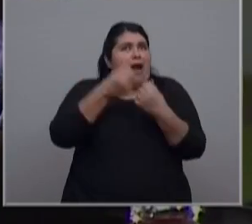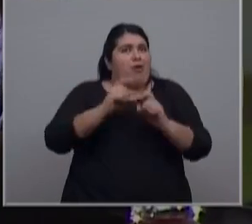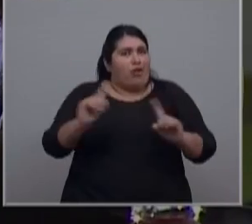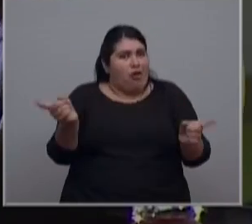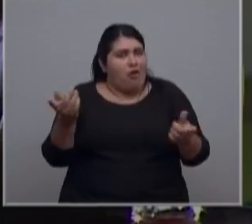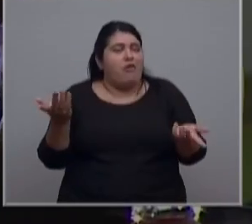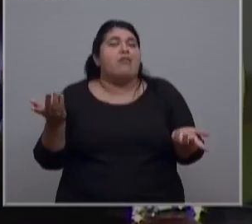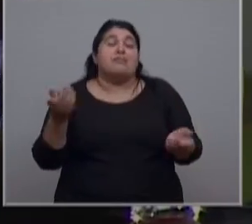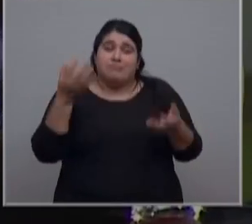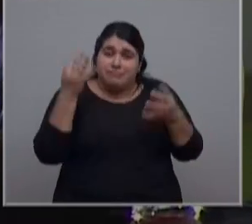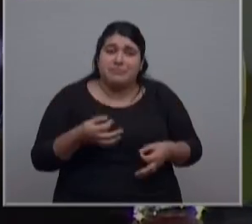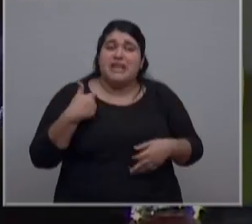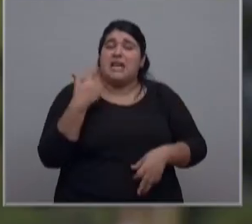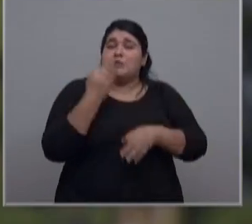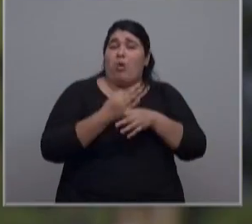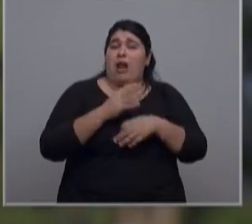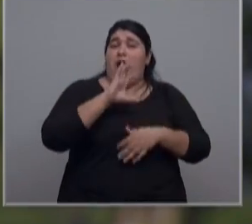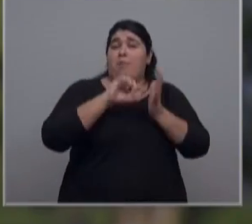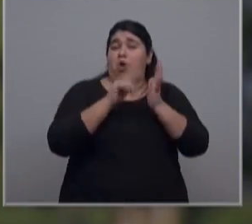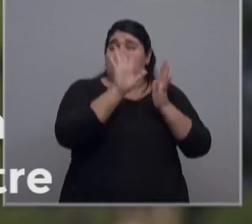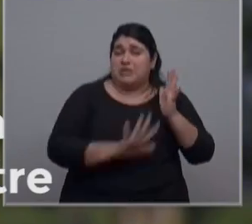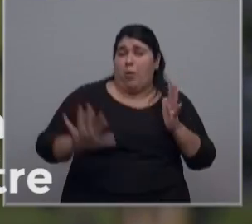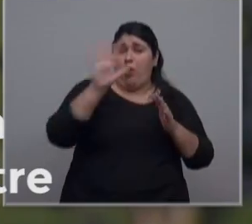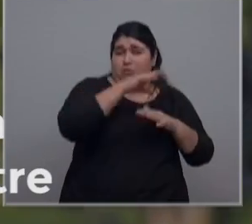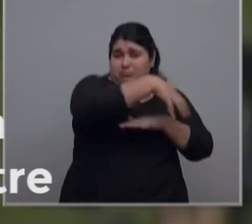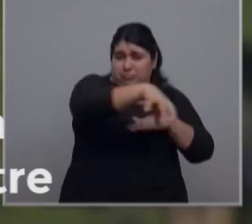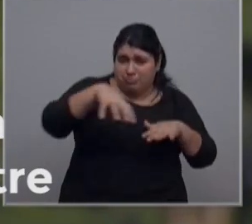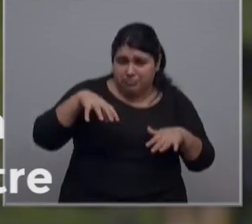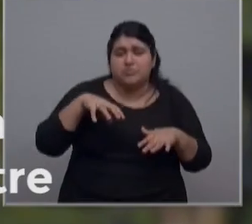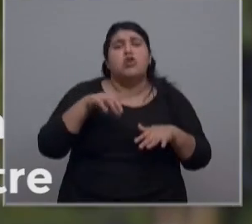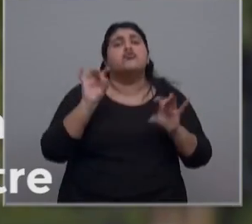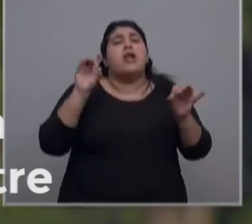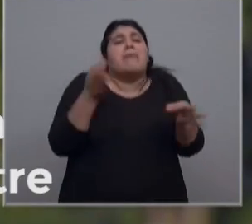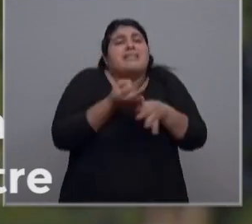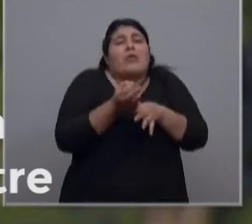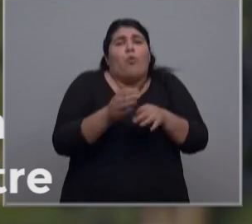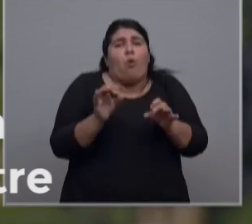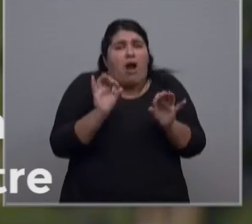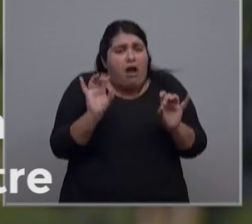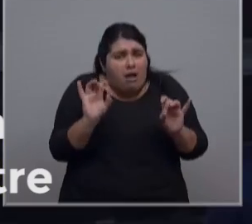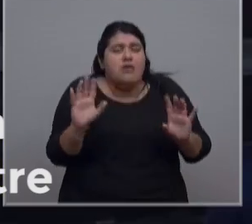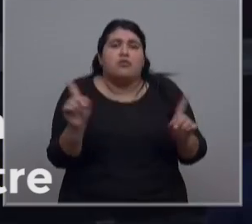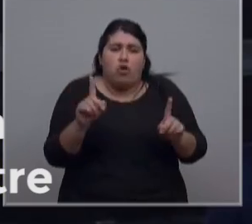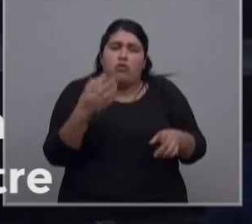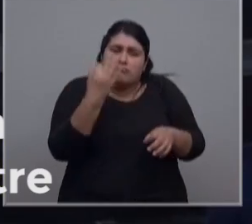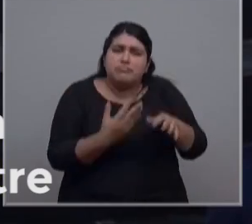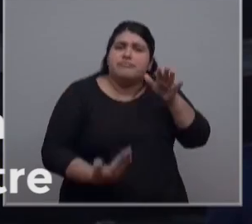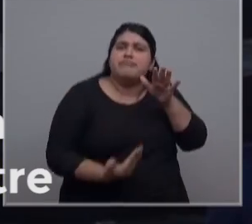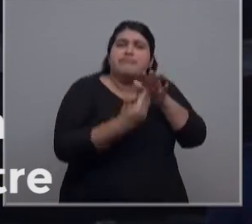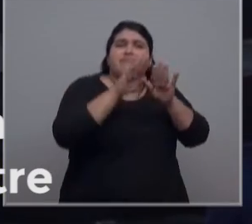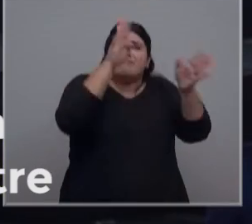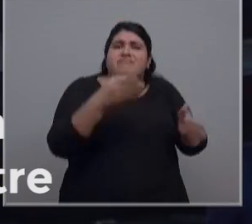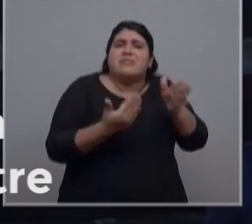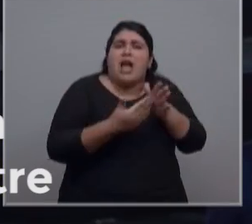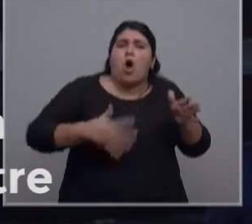Las escuelas de la provincia de Buenos Aires no sólo imparten educación, sino que son el centro de la